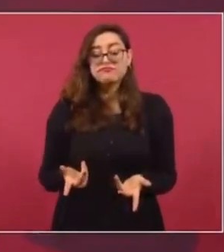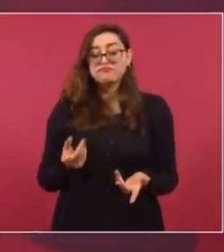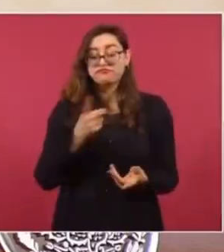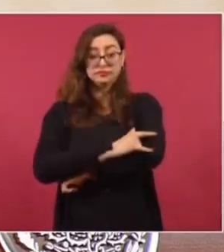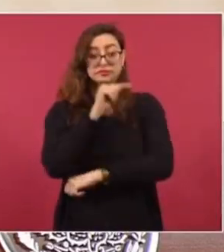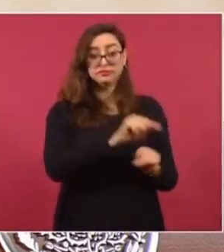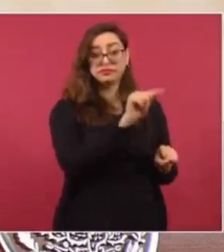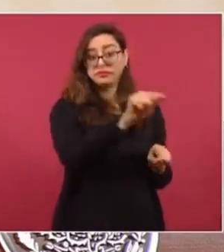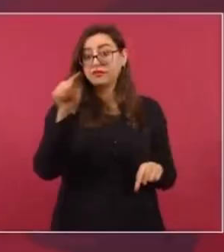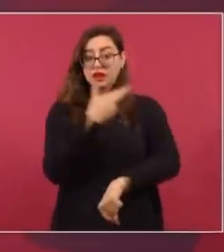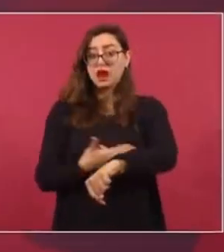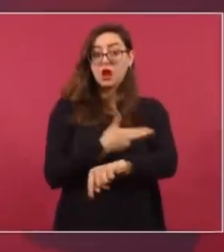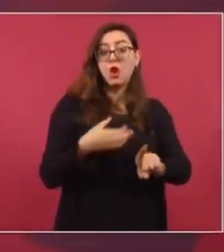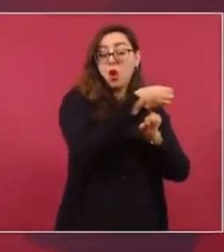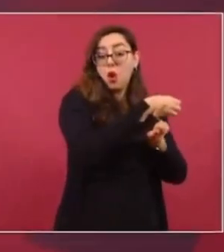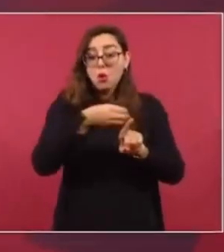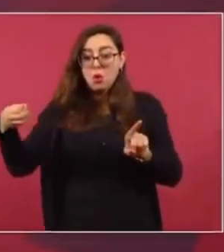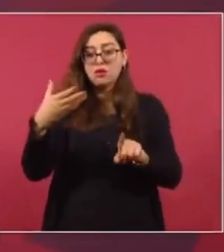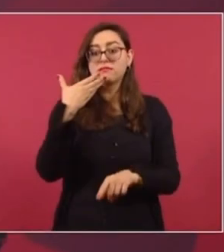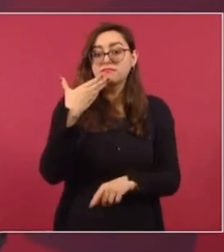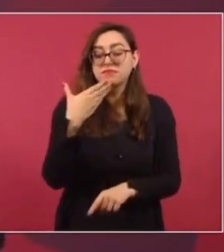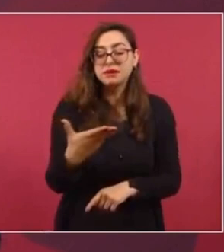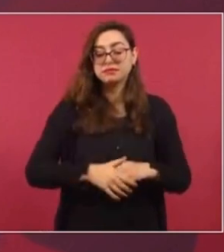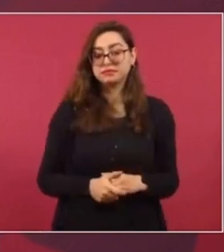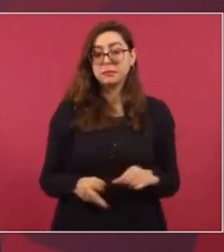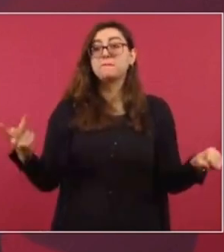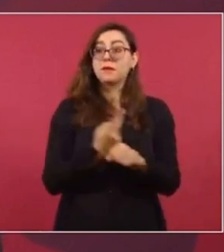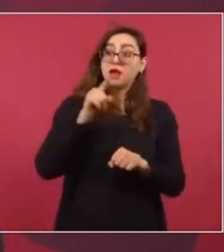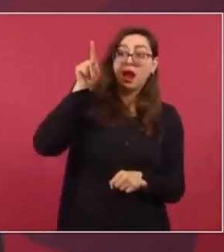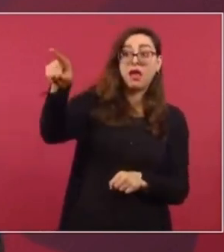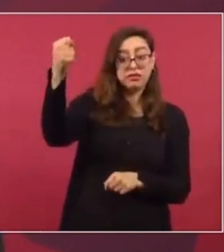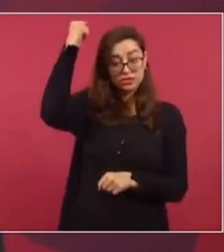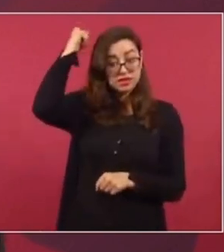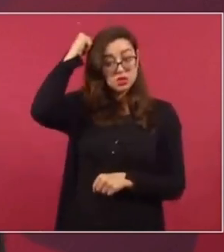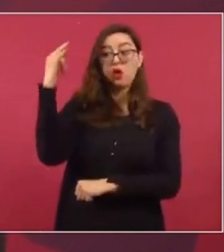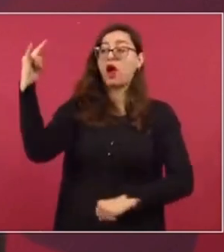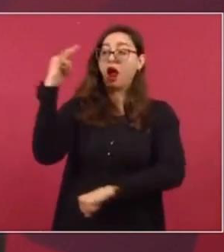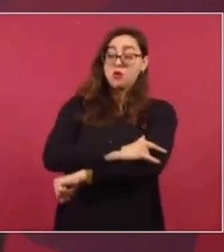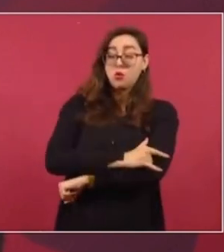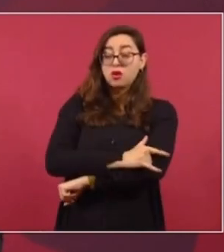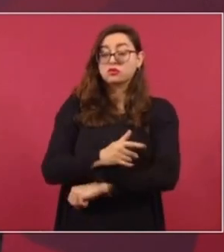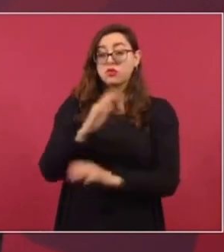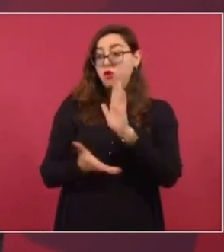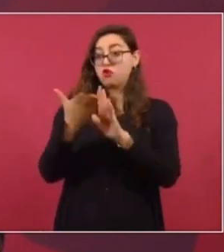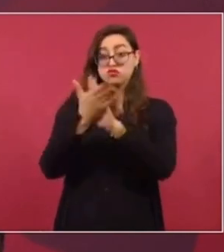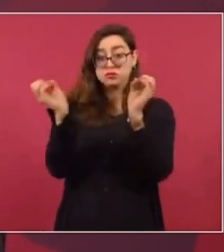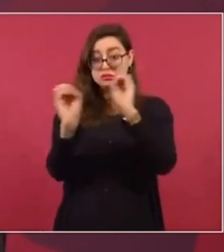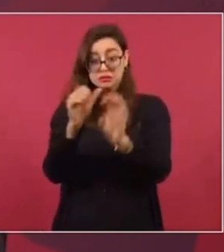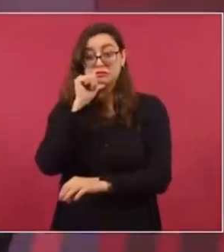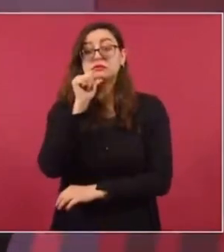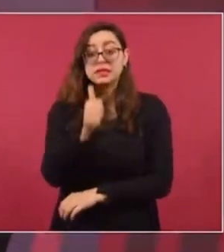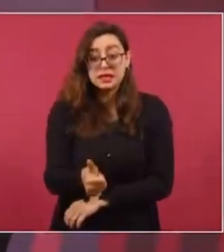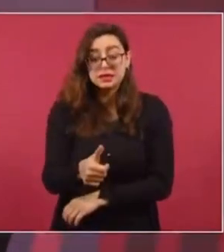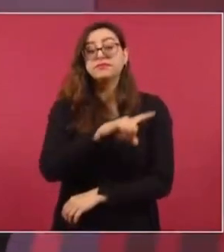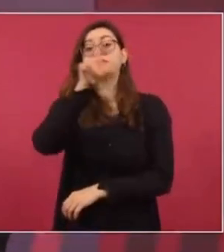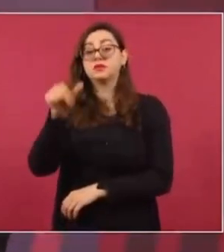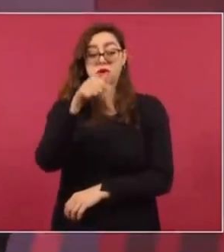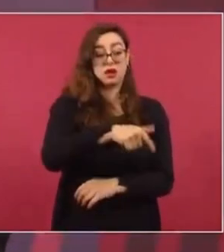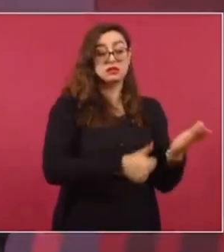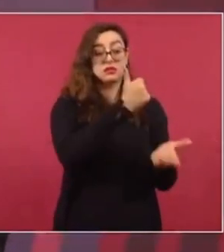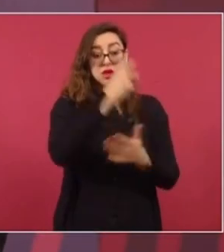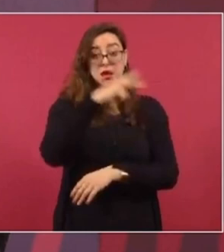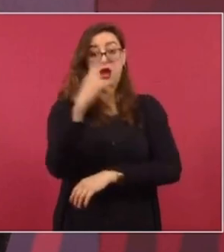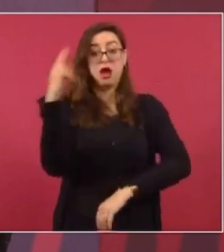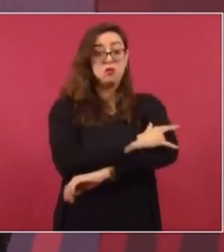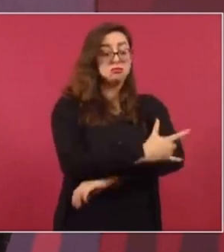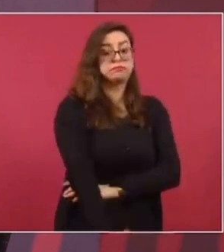del uso de los aeropuertos, porque como no se construyó el aeropuerto de Texcoco y habían saturado de manera deliberada el aeropuerto de la Ciudad de México,